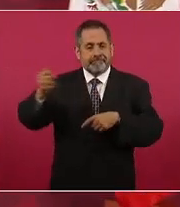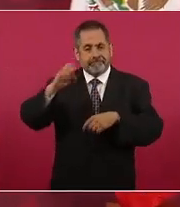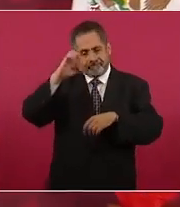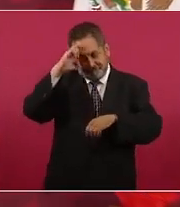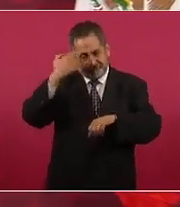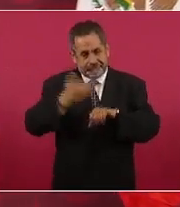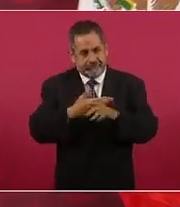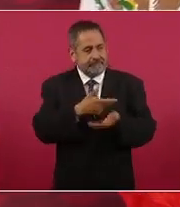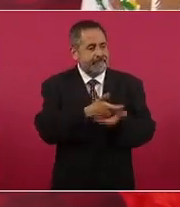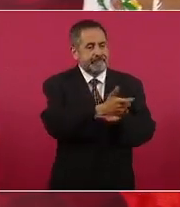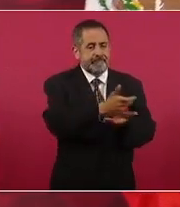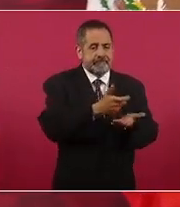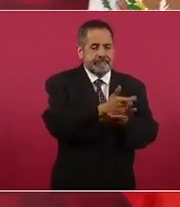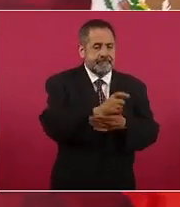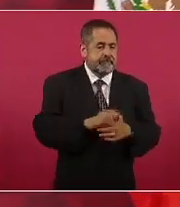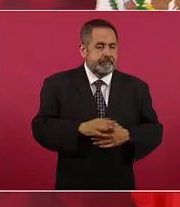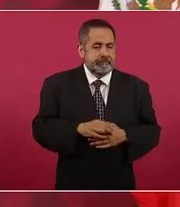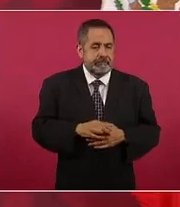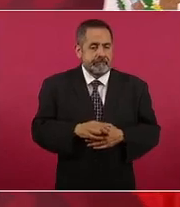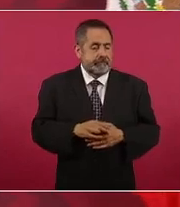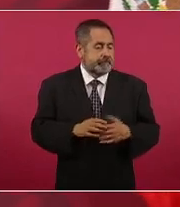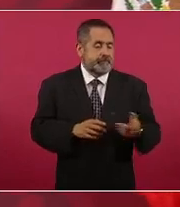y engañan